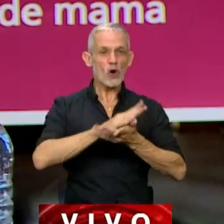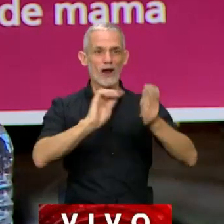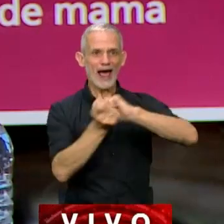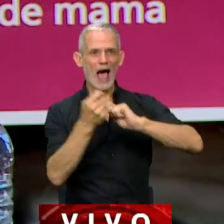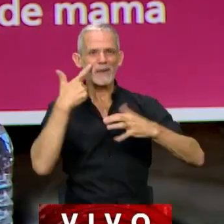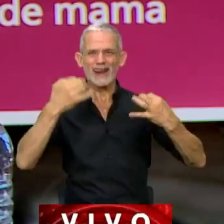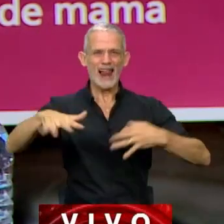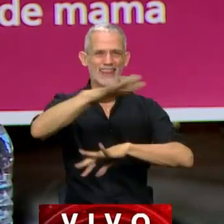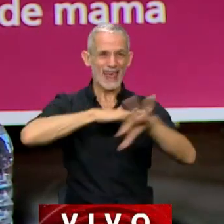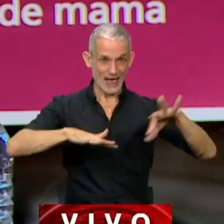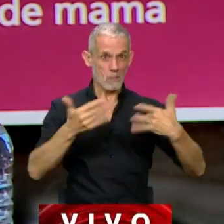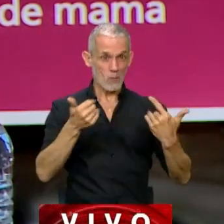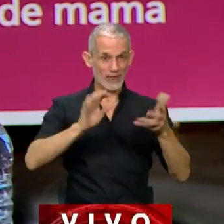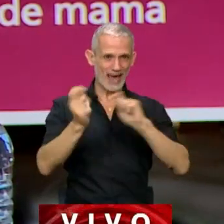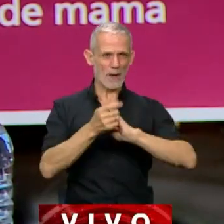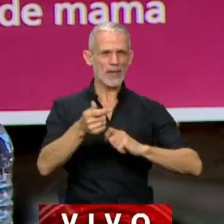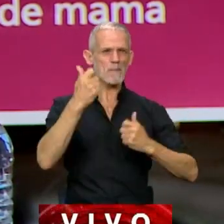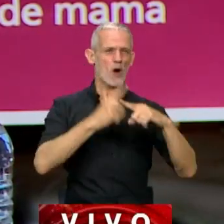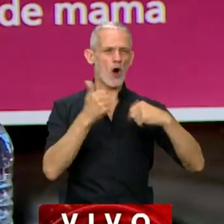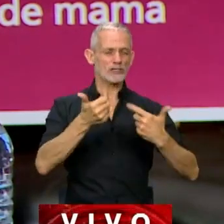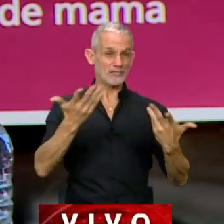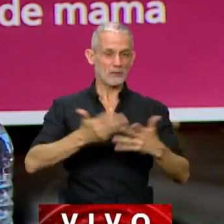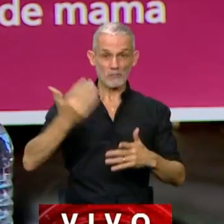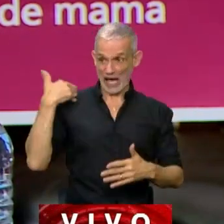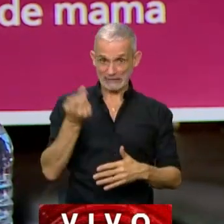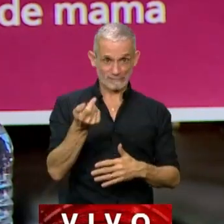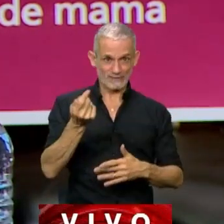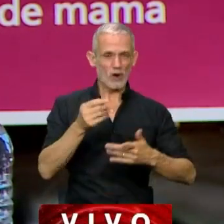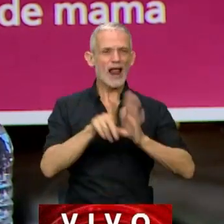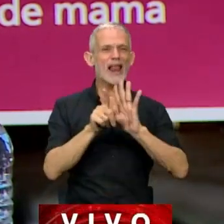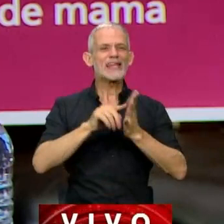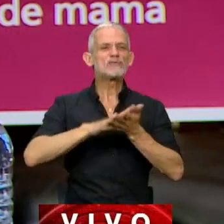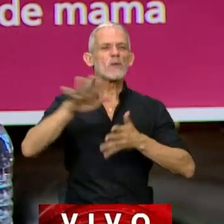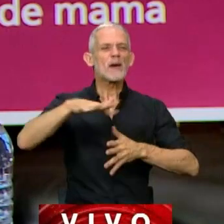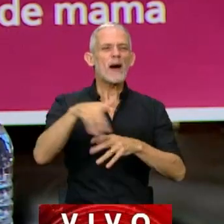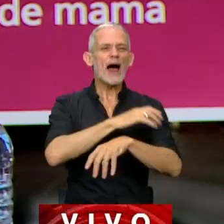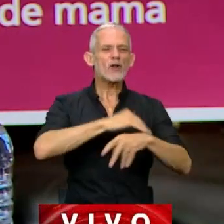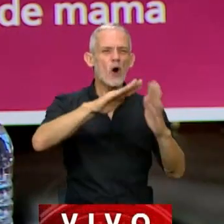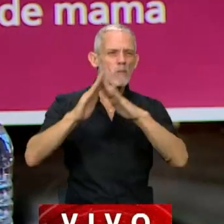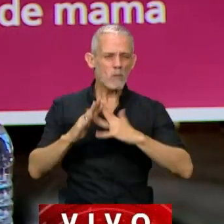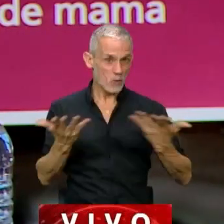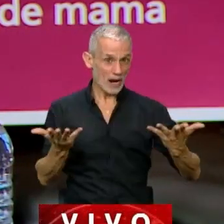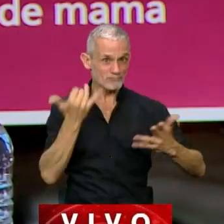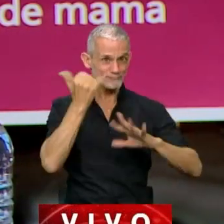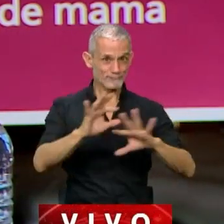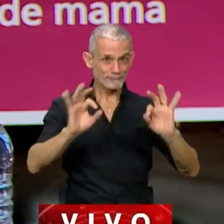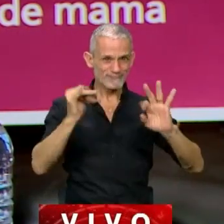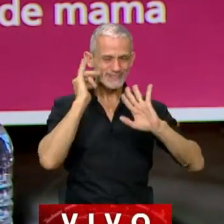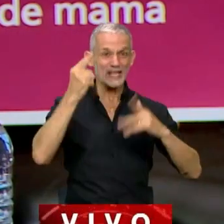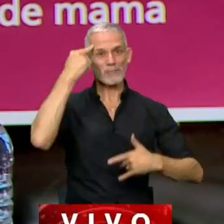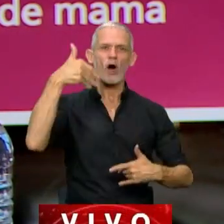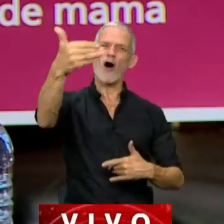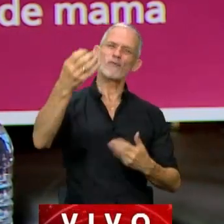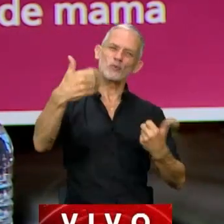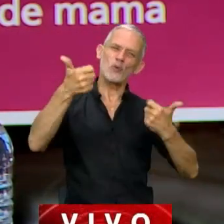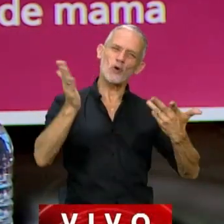transformen realidades. Lo hicimos hace un ratito con la ley de barrios populares. Y si